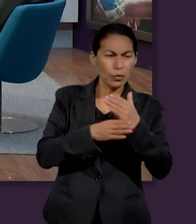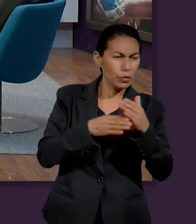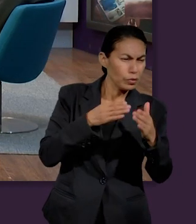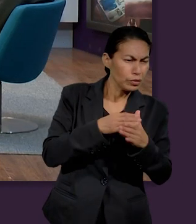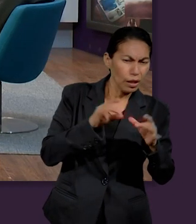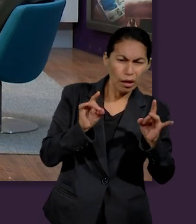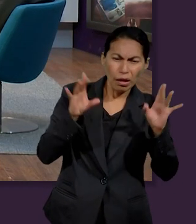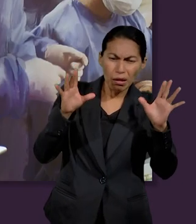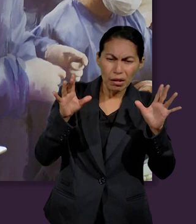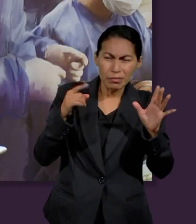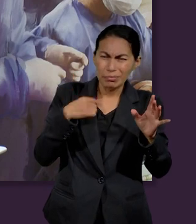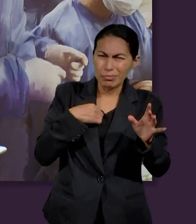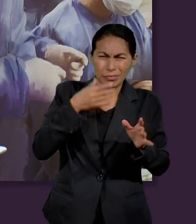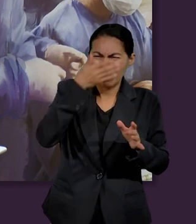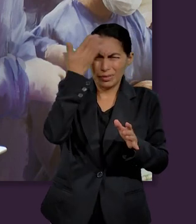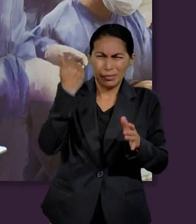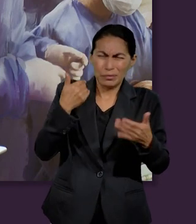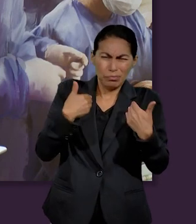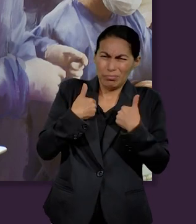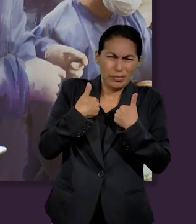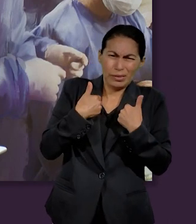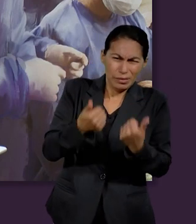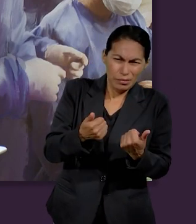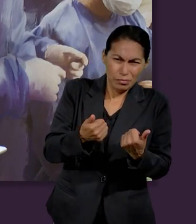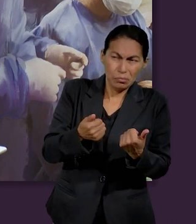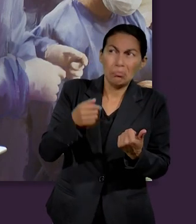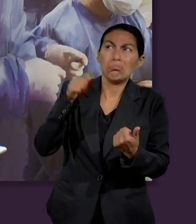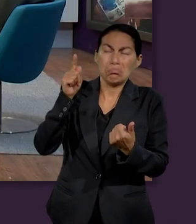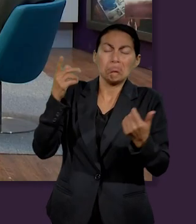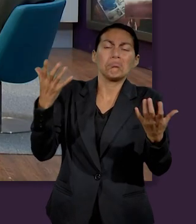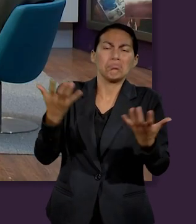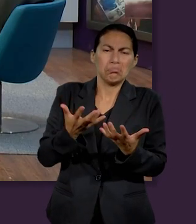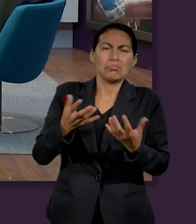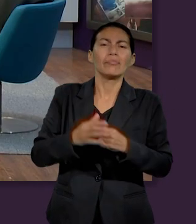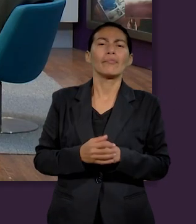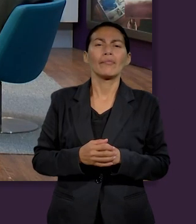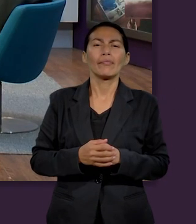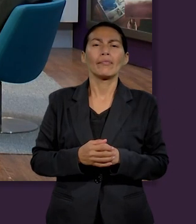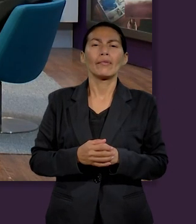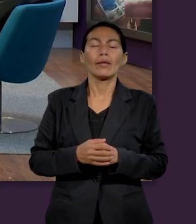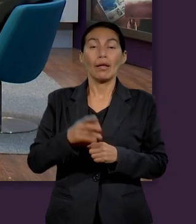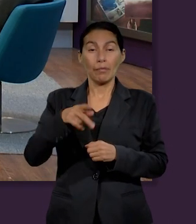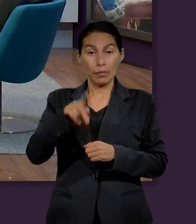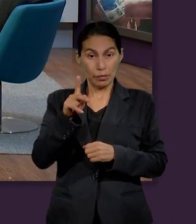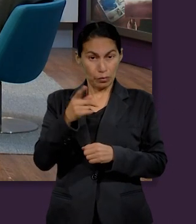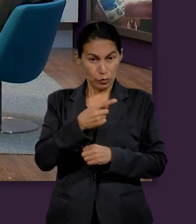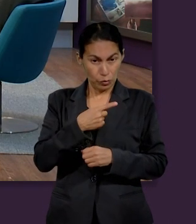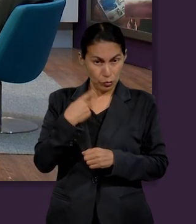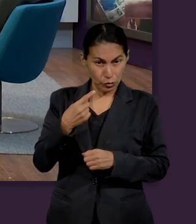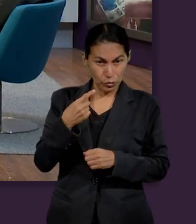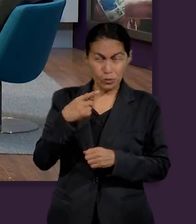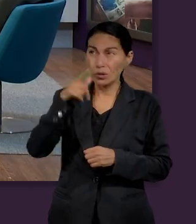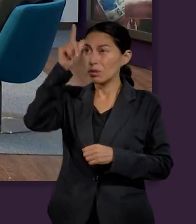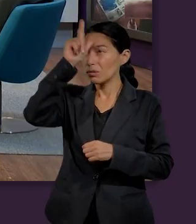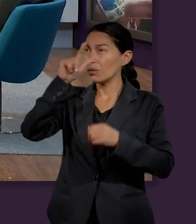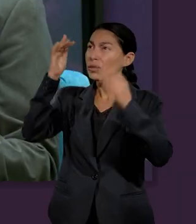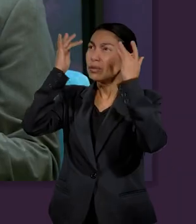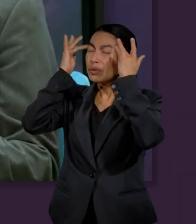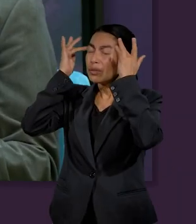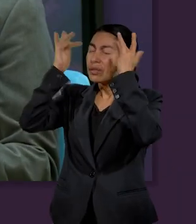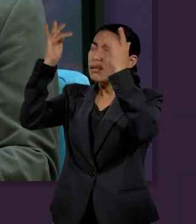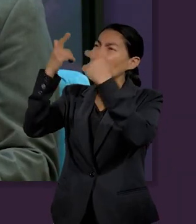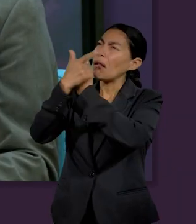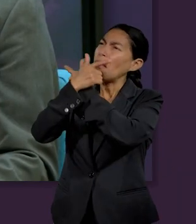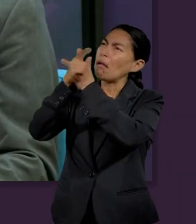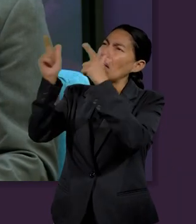actúa de una manera que a veces no podemos entender y si nosotros permitimos que el Espíritu Santo